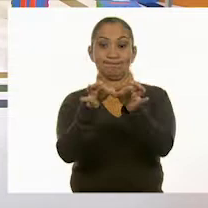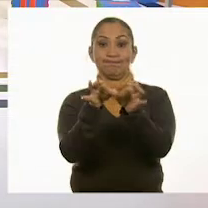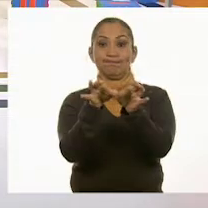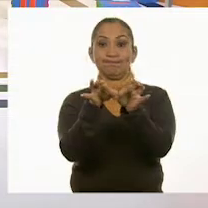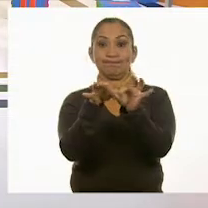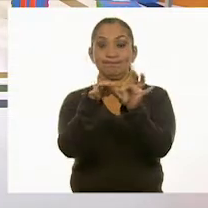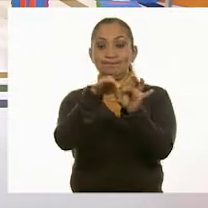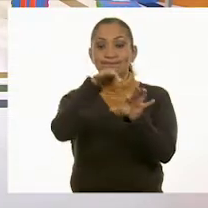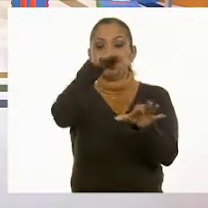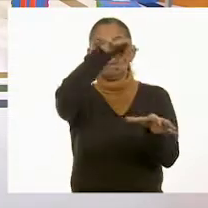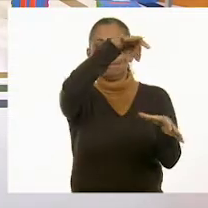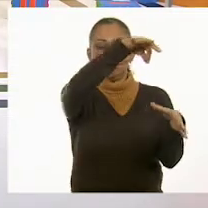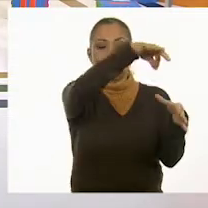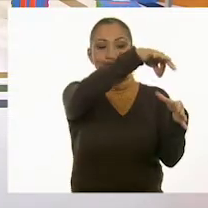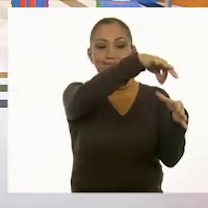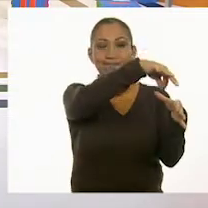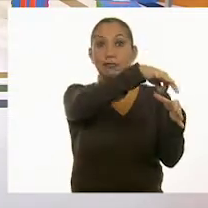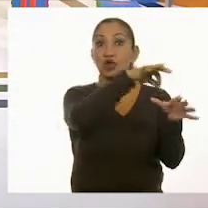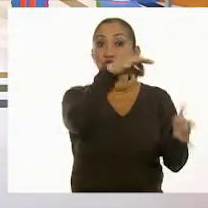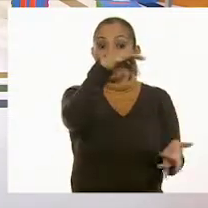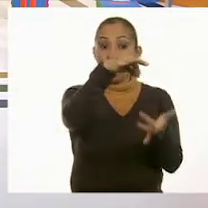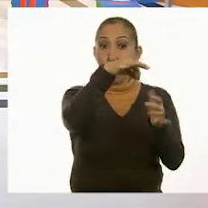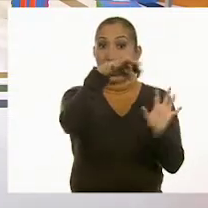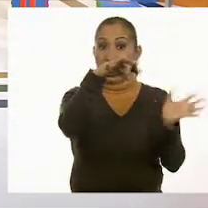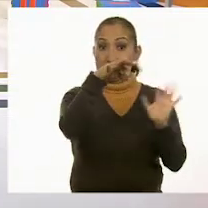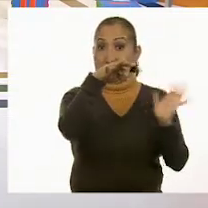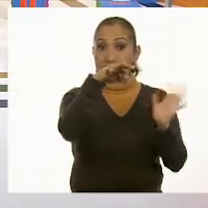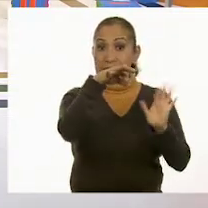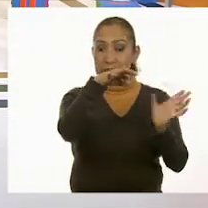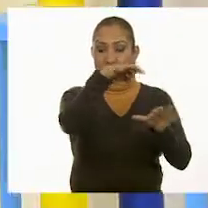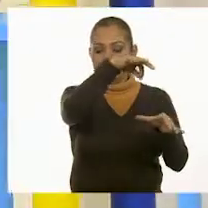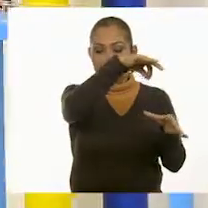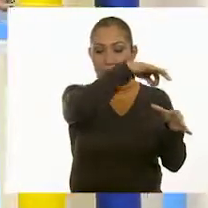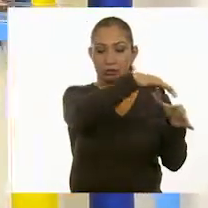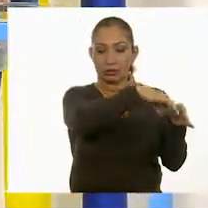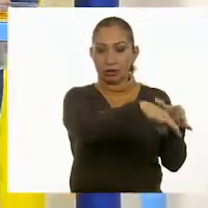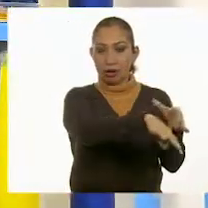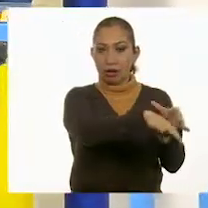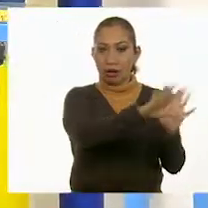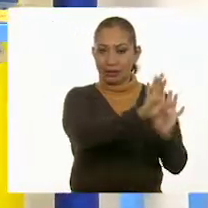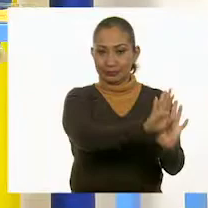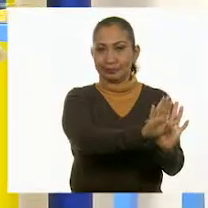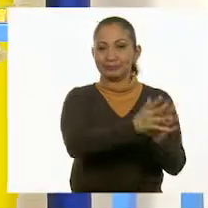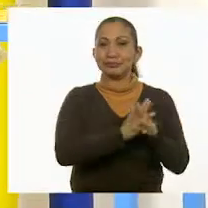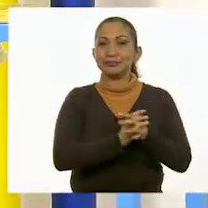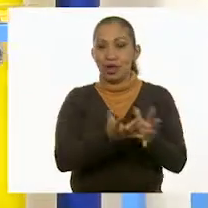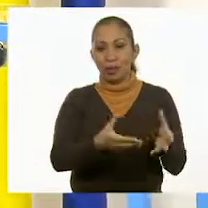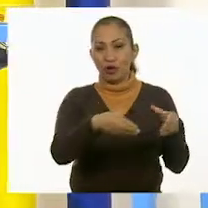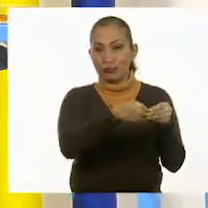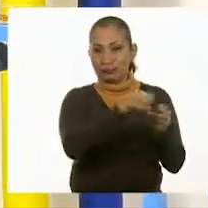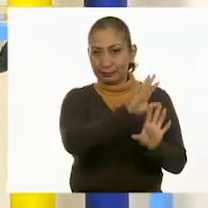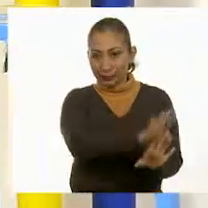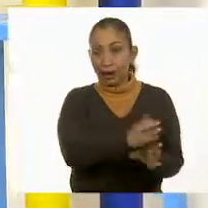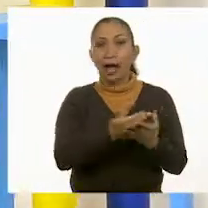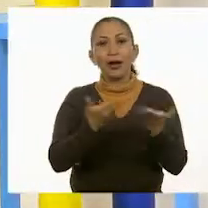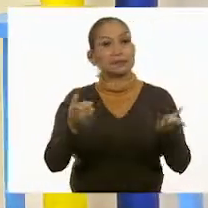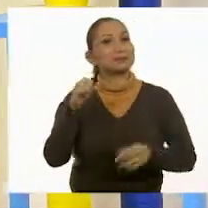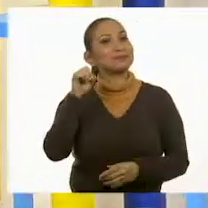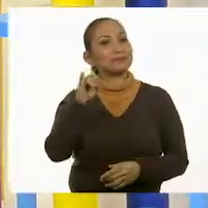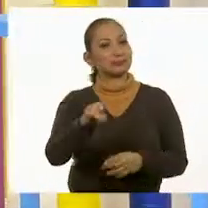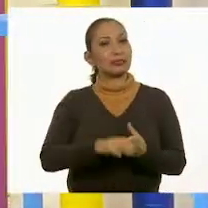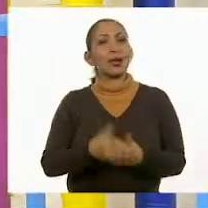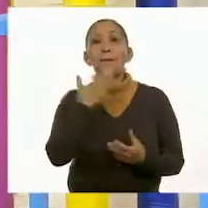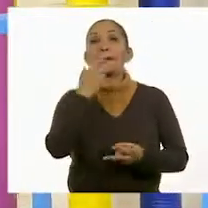de las agarraderas y con cuidado de no tocar la parte de afuera. Ahora lo guardo por aquí en esta bolsita y ahora sí.